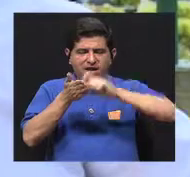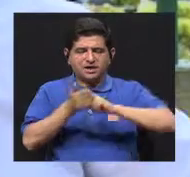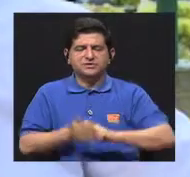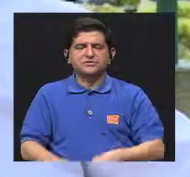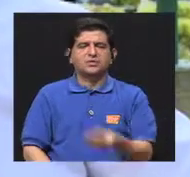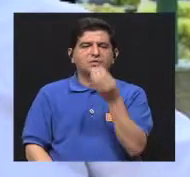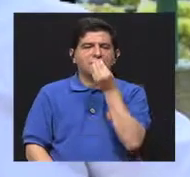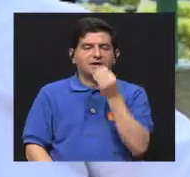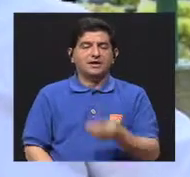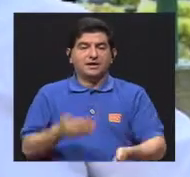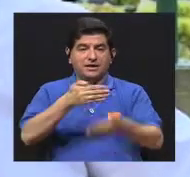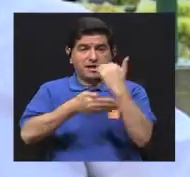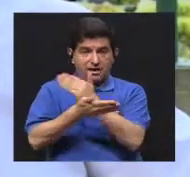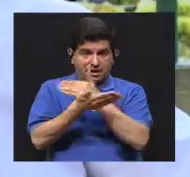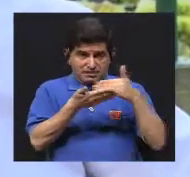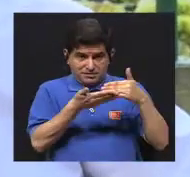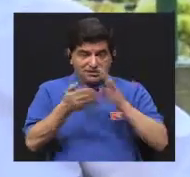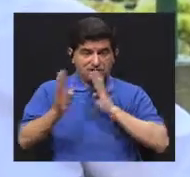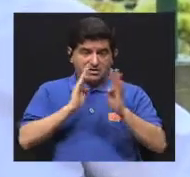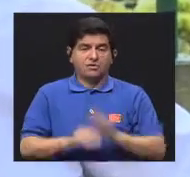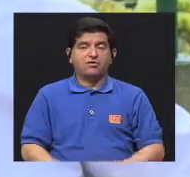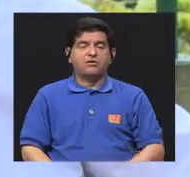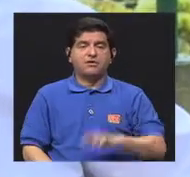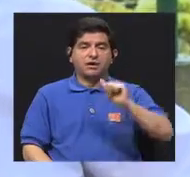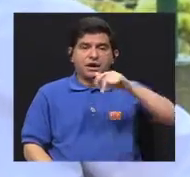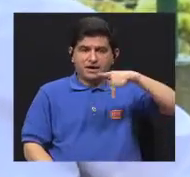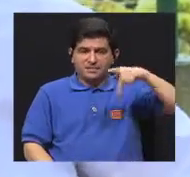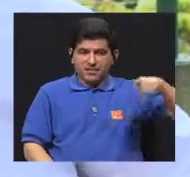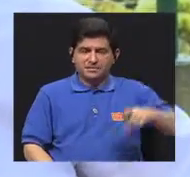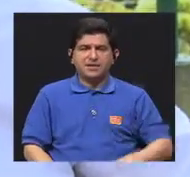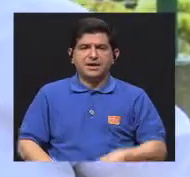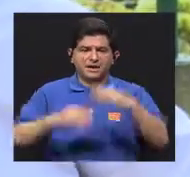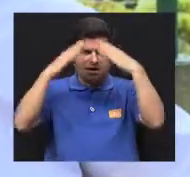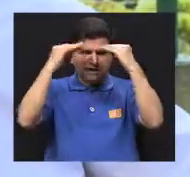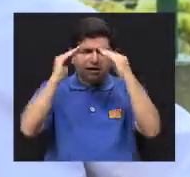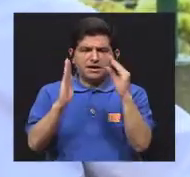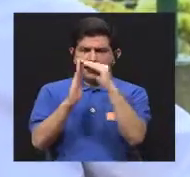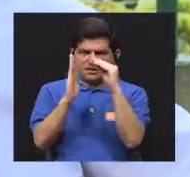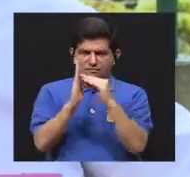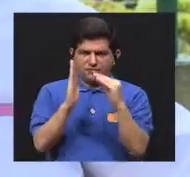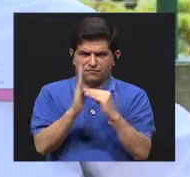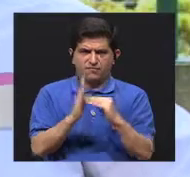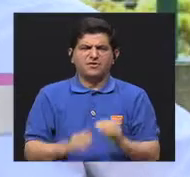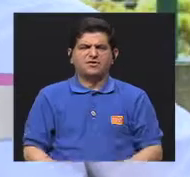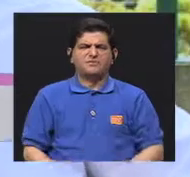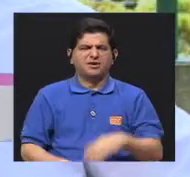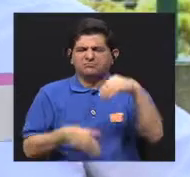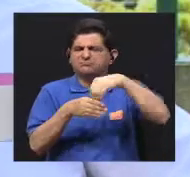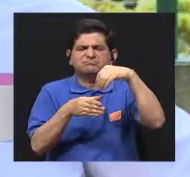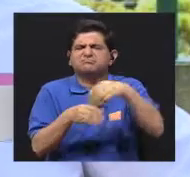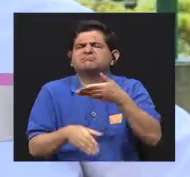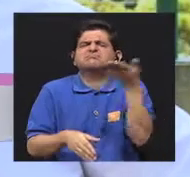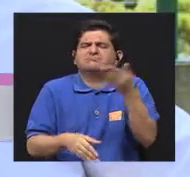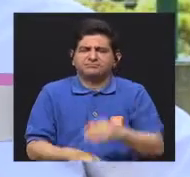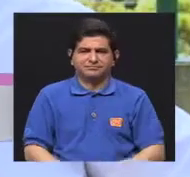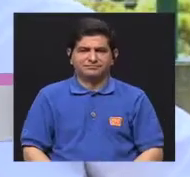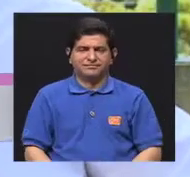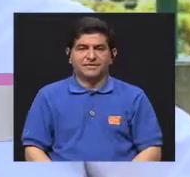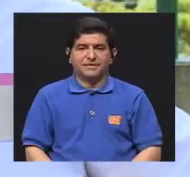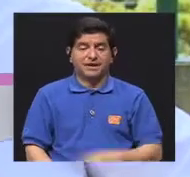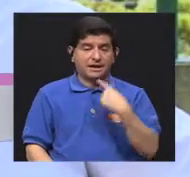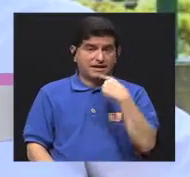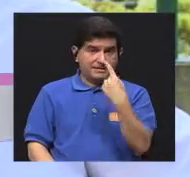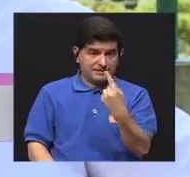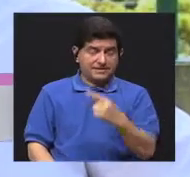conversábamos, Melisa, en el segmento anterior, que esta aplicación genera un reporte. Tal vez ampliamos en qué consiste ese reporte. Sí, claro.